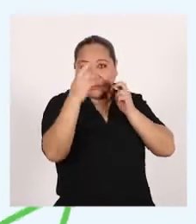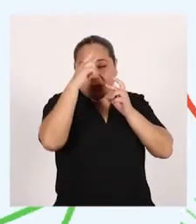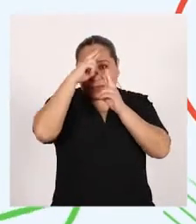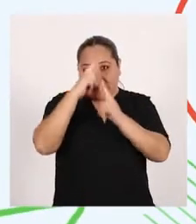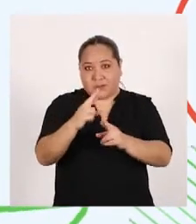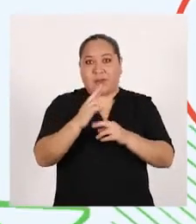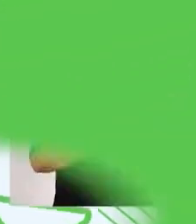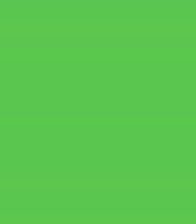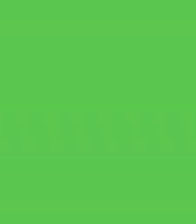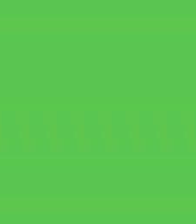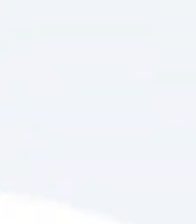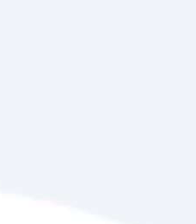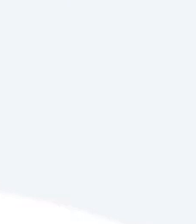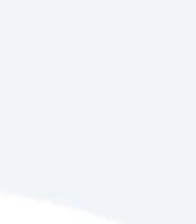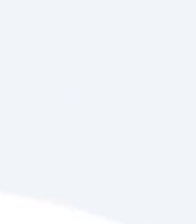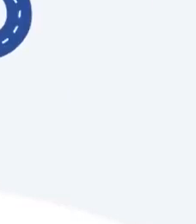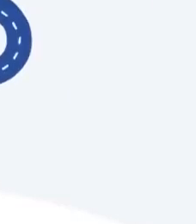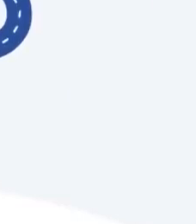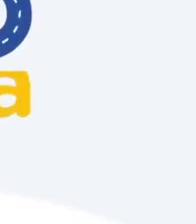a respetar